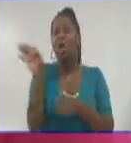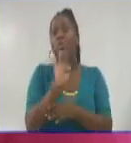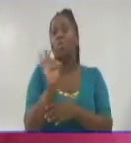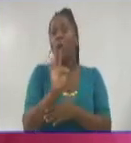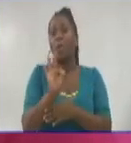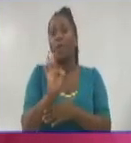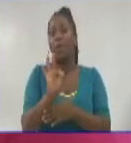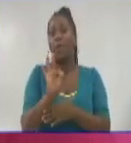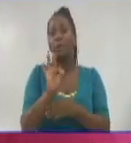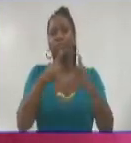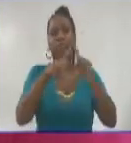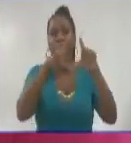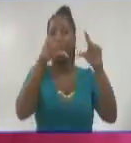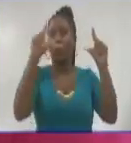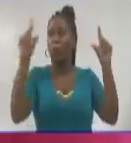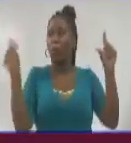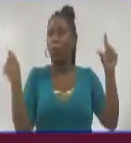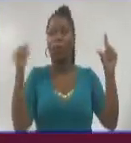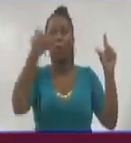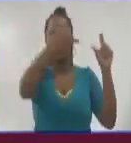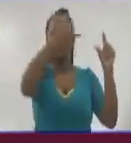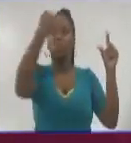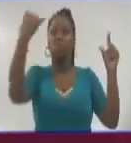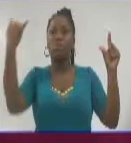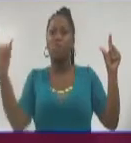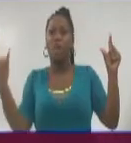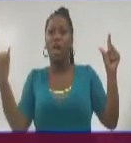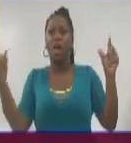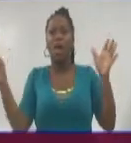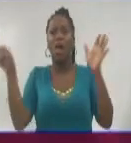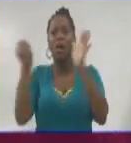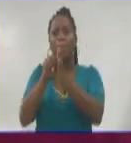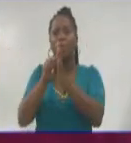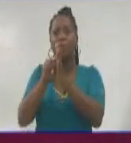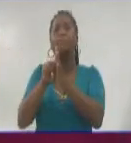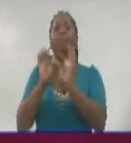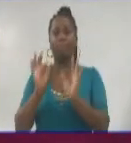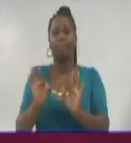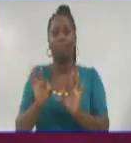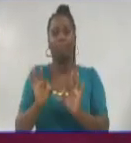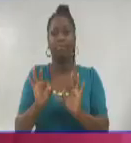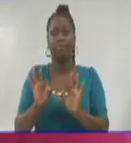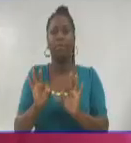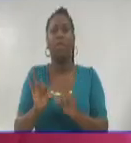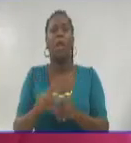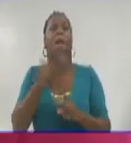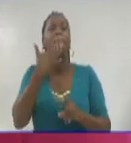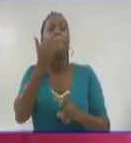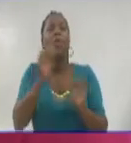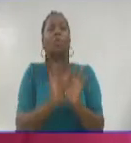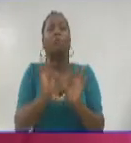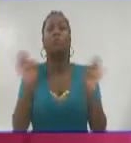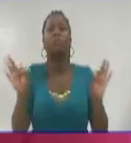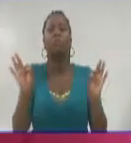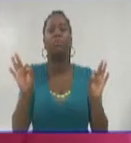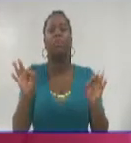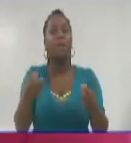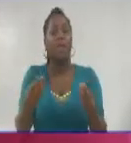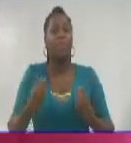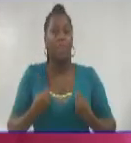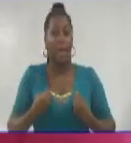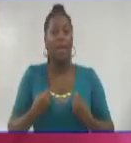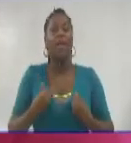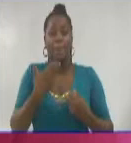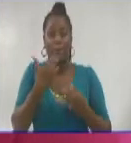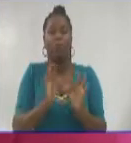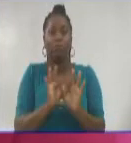digitales o una señal satelital. Con esto se aumenta la calidad de la señal que se recibe en el transmisor y ya